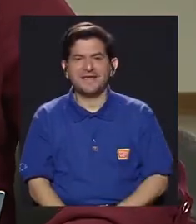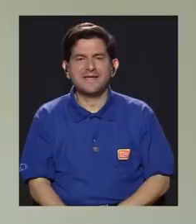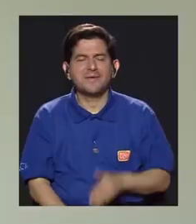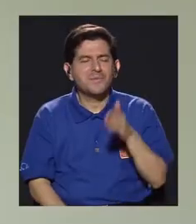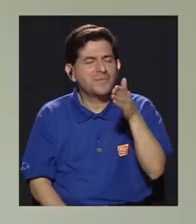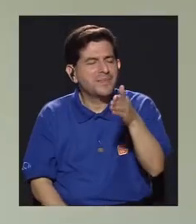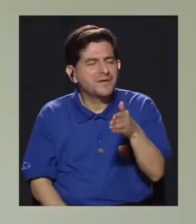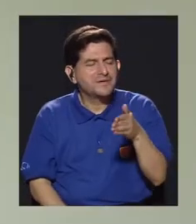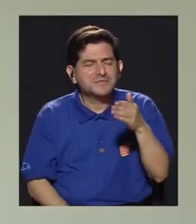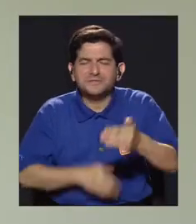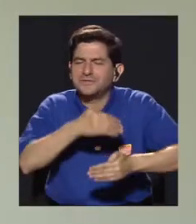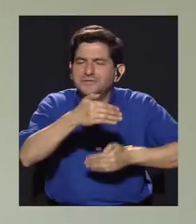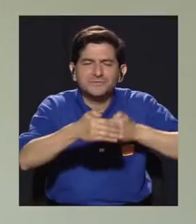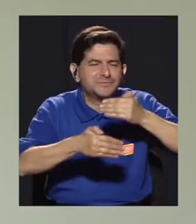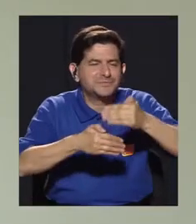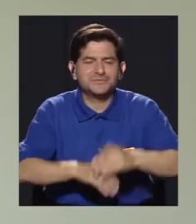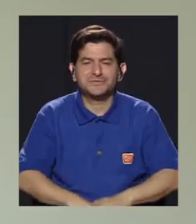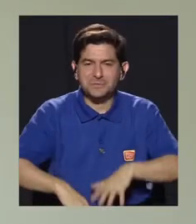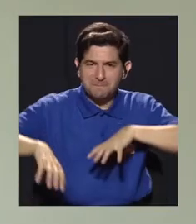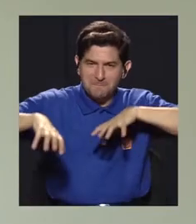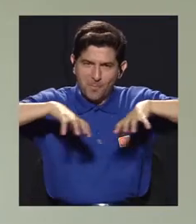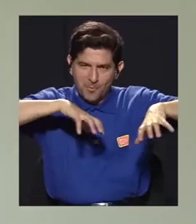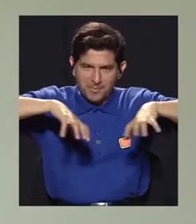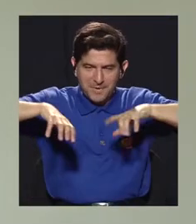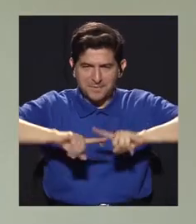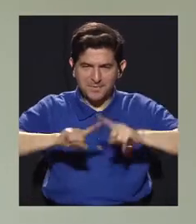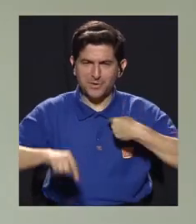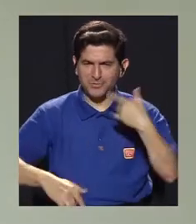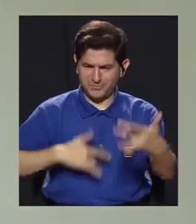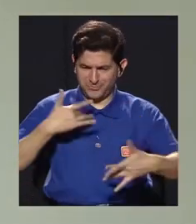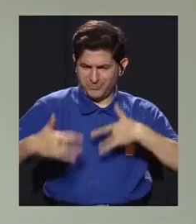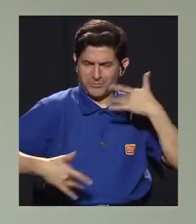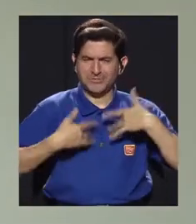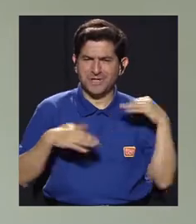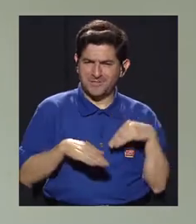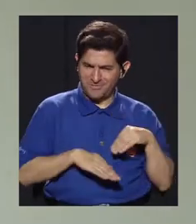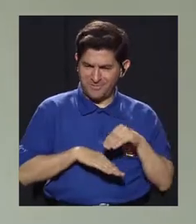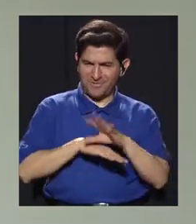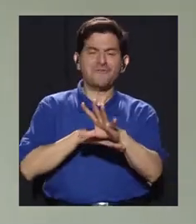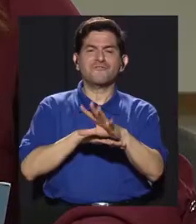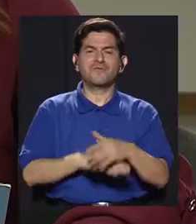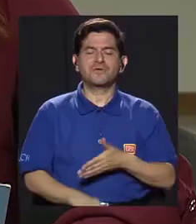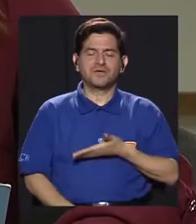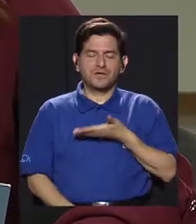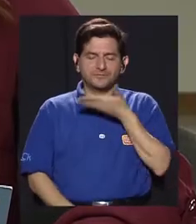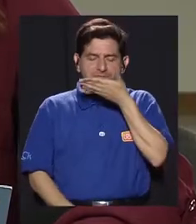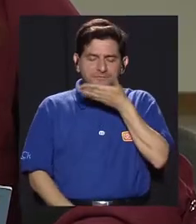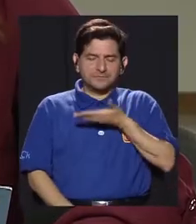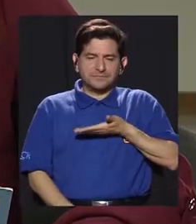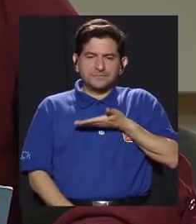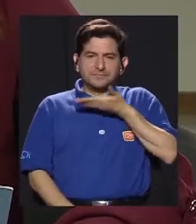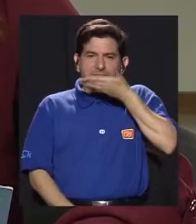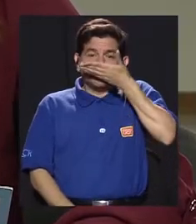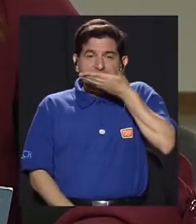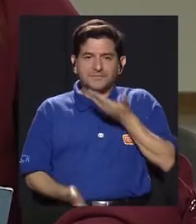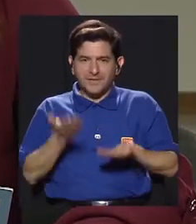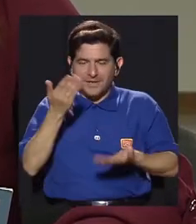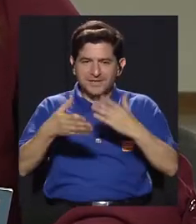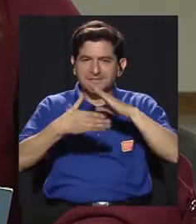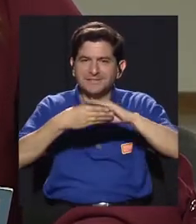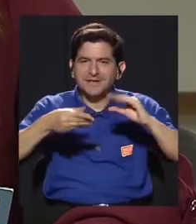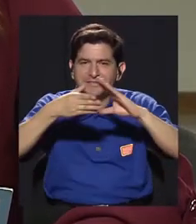los que lo practica como muy despacito, ¿verdad? Son movimientos, pero yo siento que ahí influye mucho también la respiración.